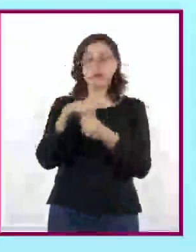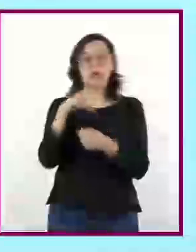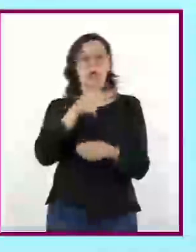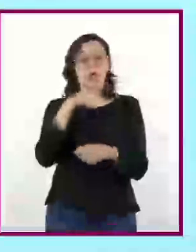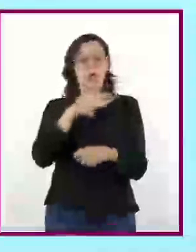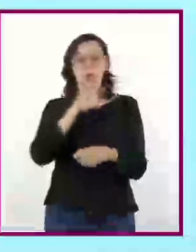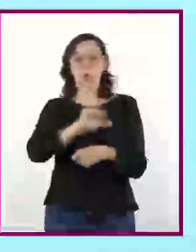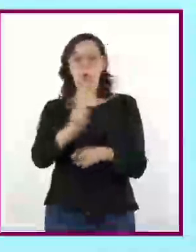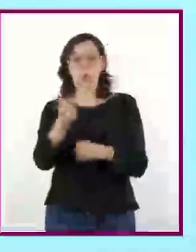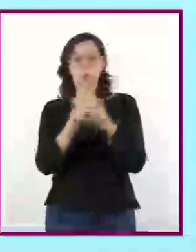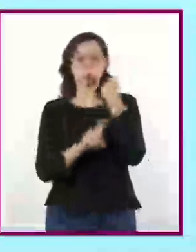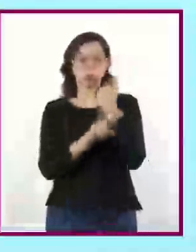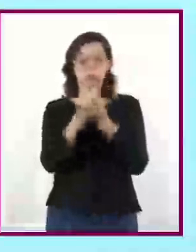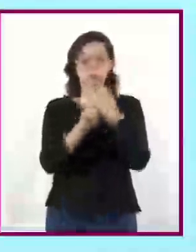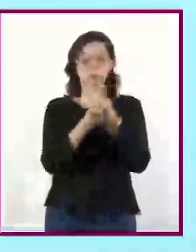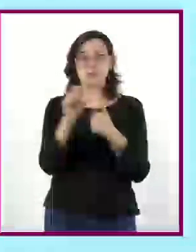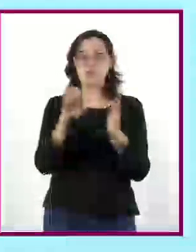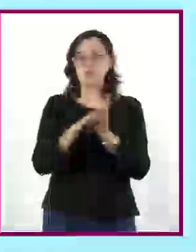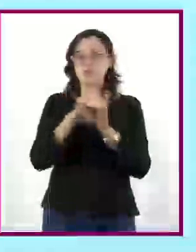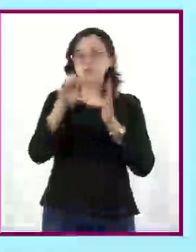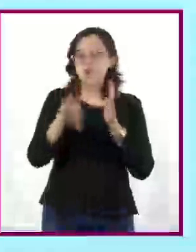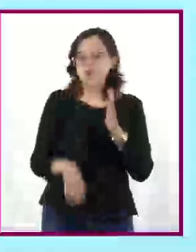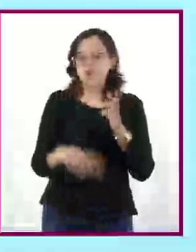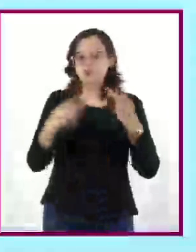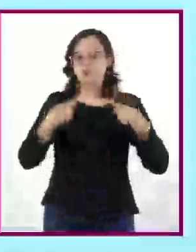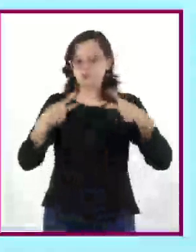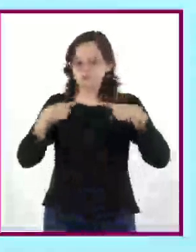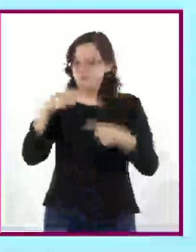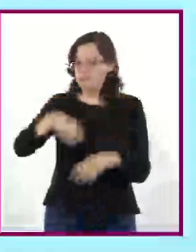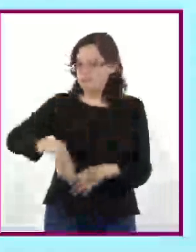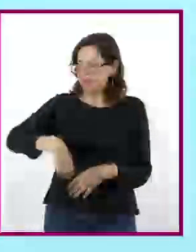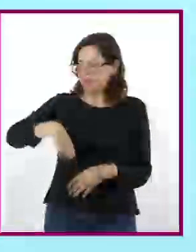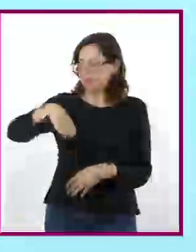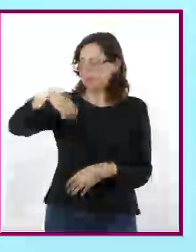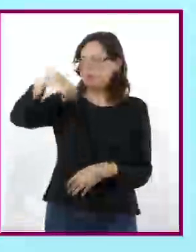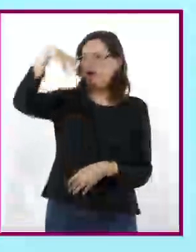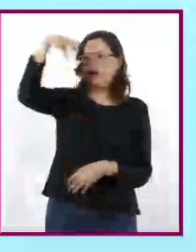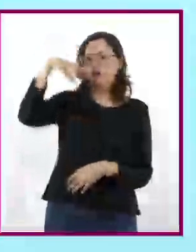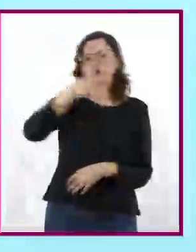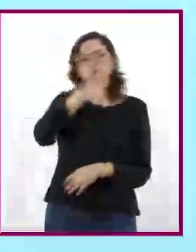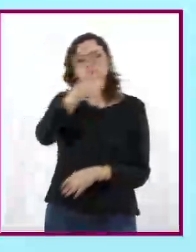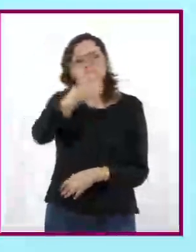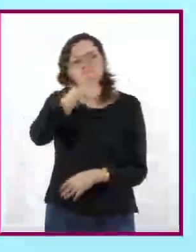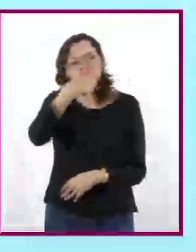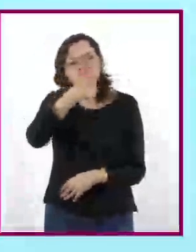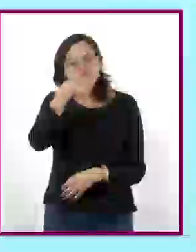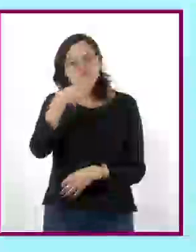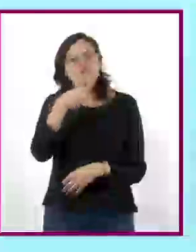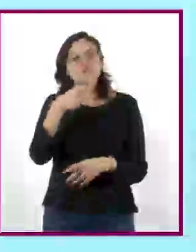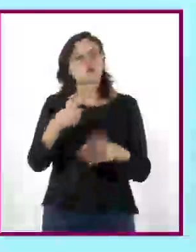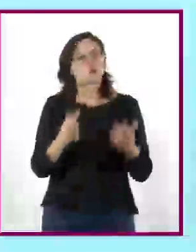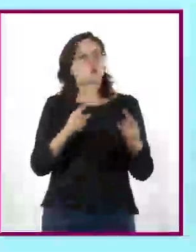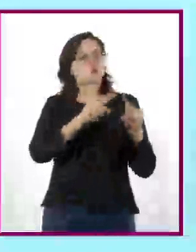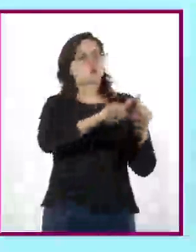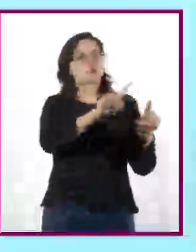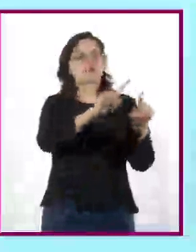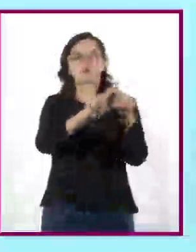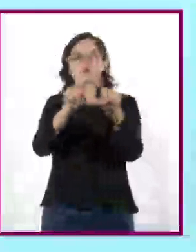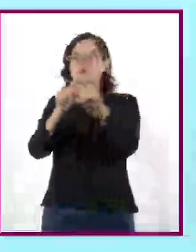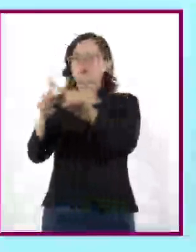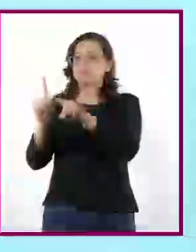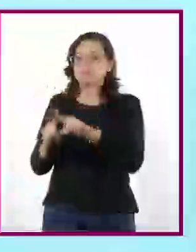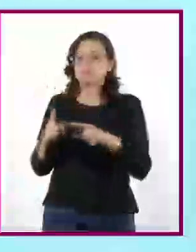retos, como el envejecimiento demográfico desproporcional y sus impactos en la estructura de la población. La